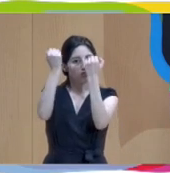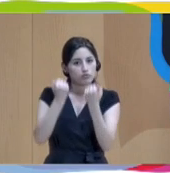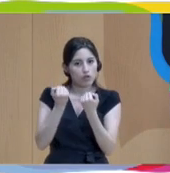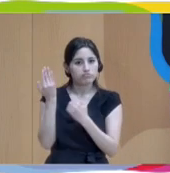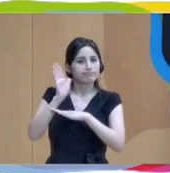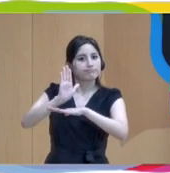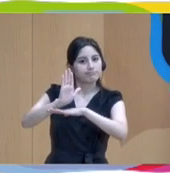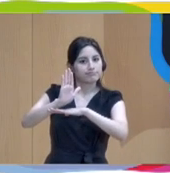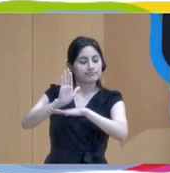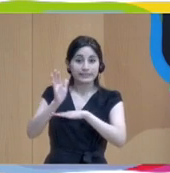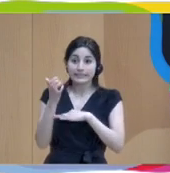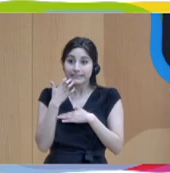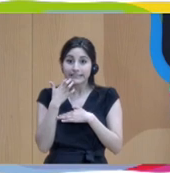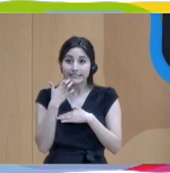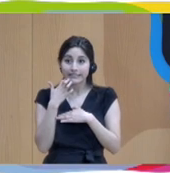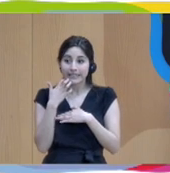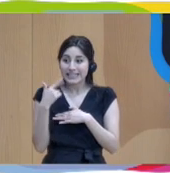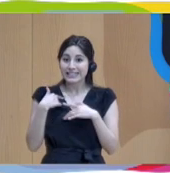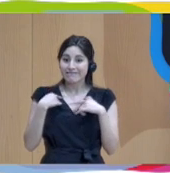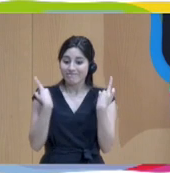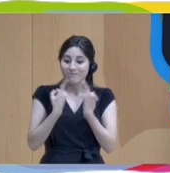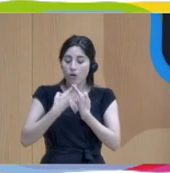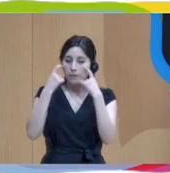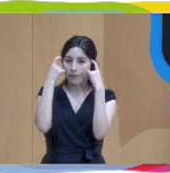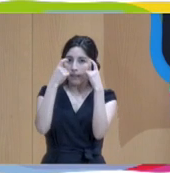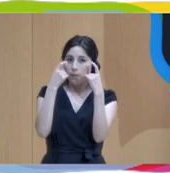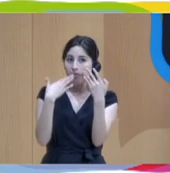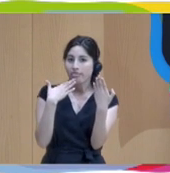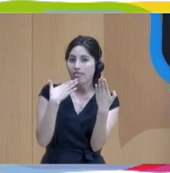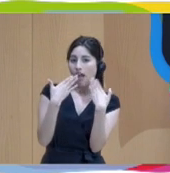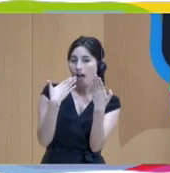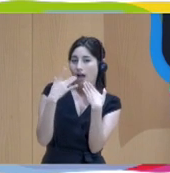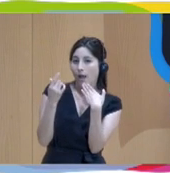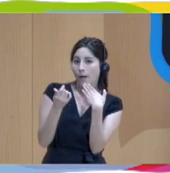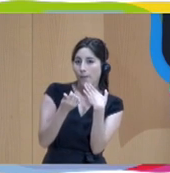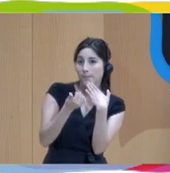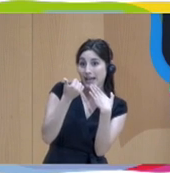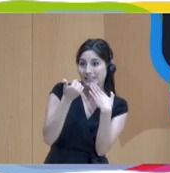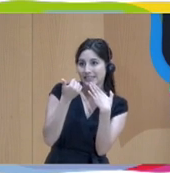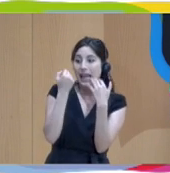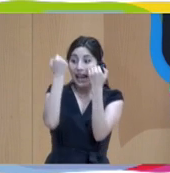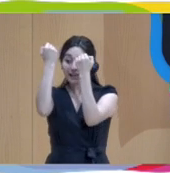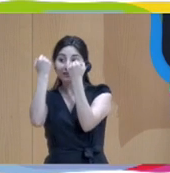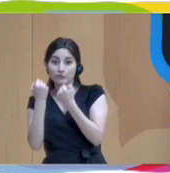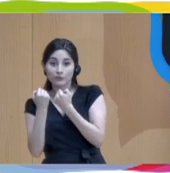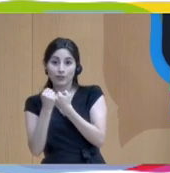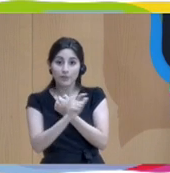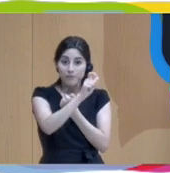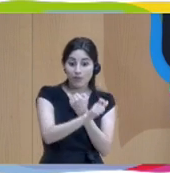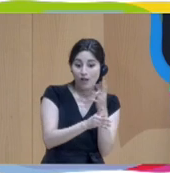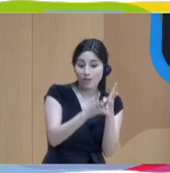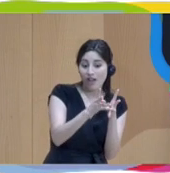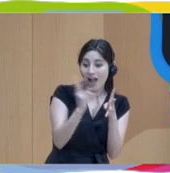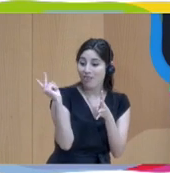medida en que nos hagamos responsables de ser más dialógicos, la institución y la relación con la comunidad desde esa institución cambia.